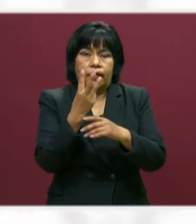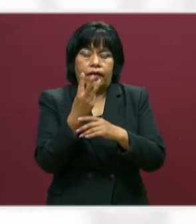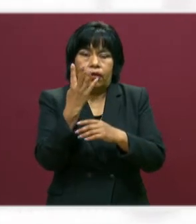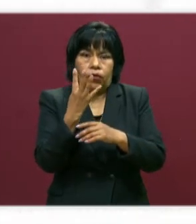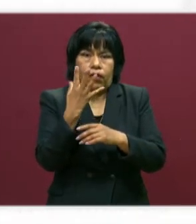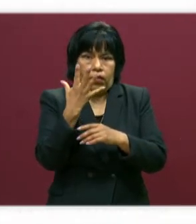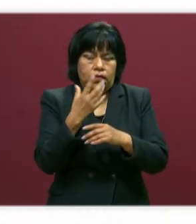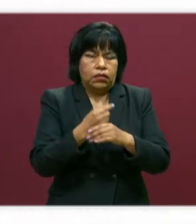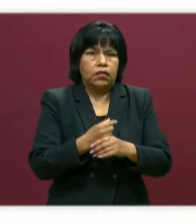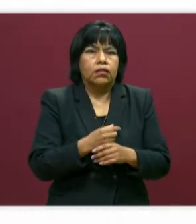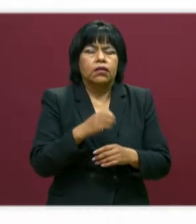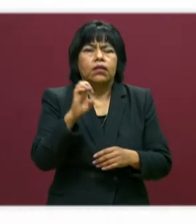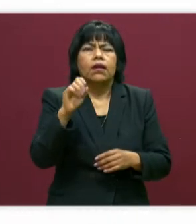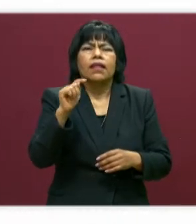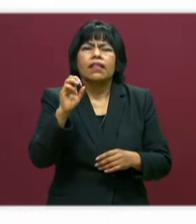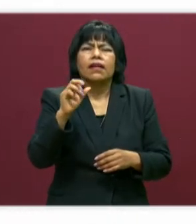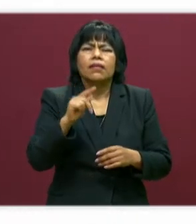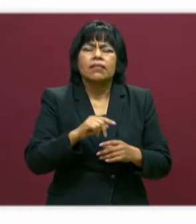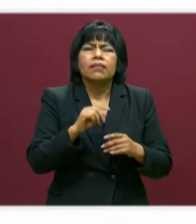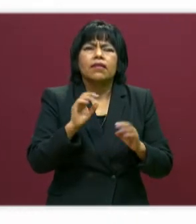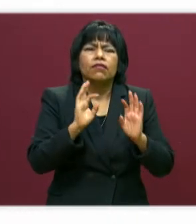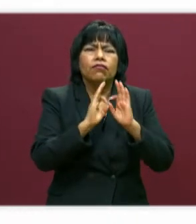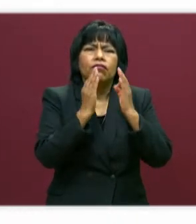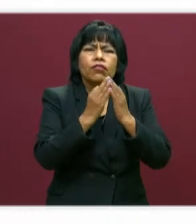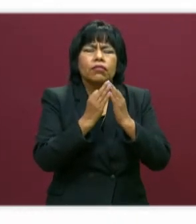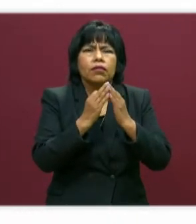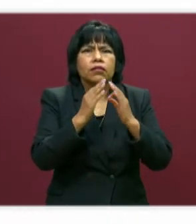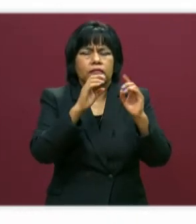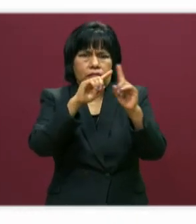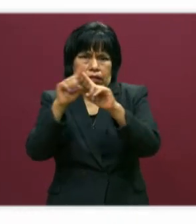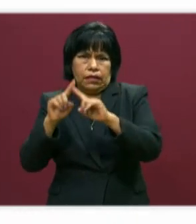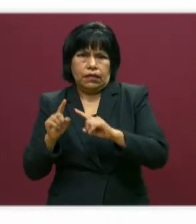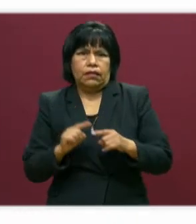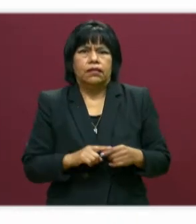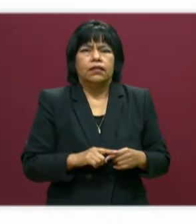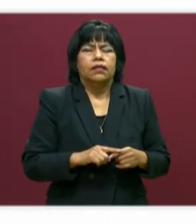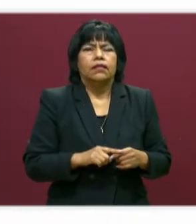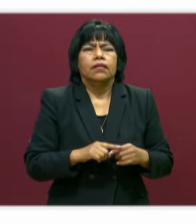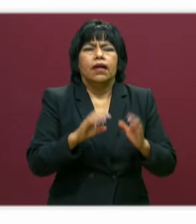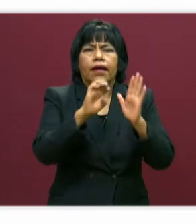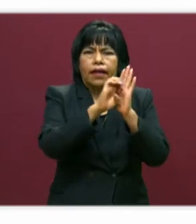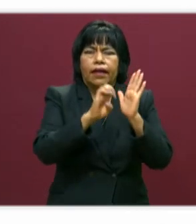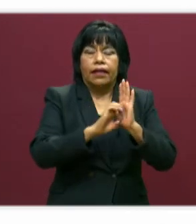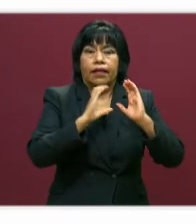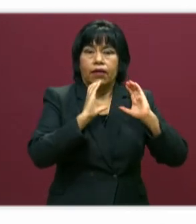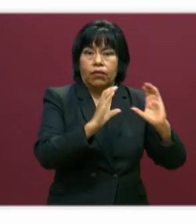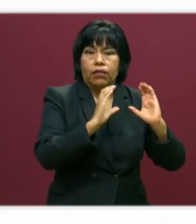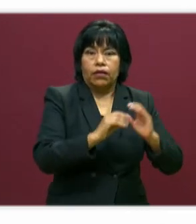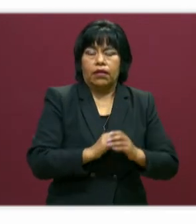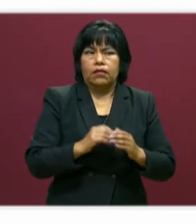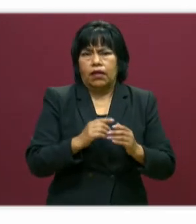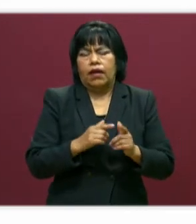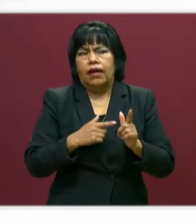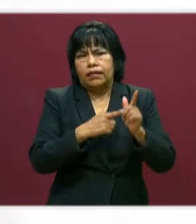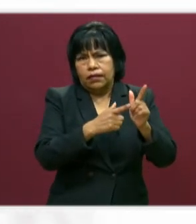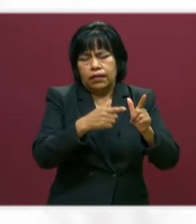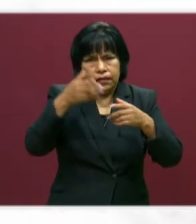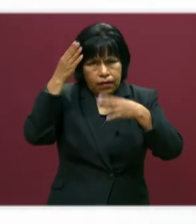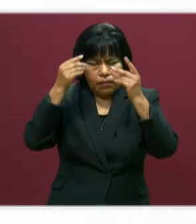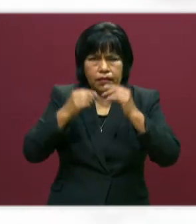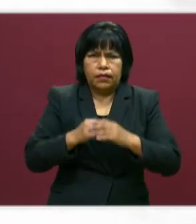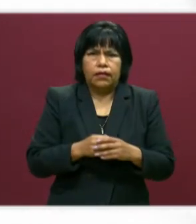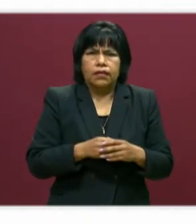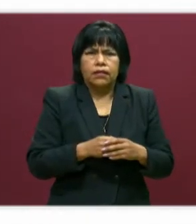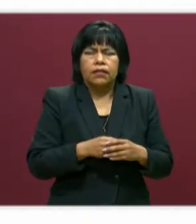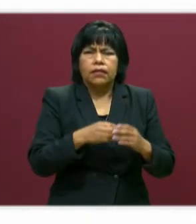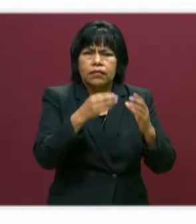5, que tienen que ver con la formación para la diversidad, formar en la ética del cuidado y una formación permanente. Y se